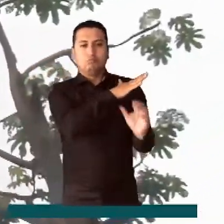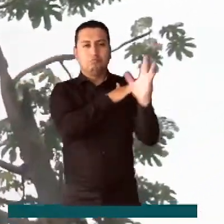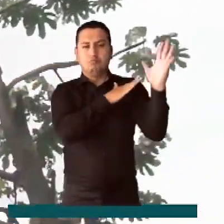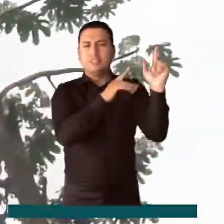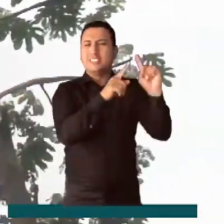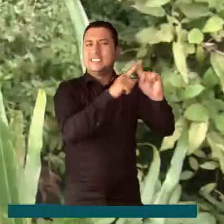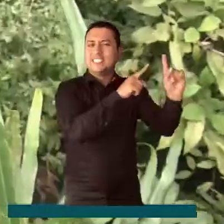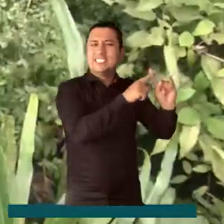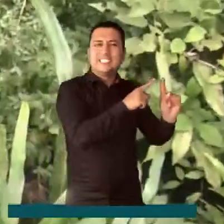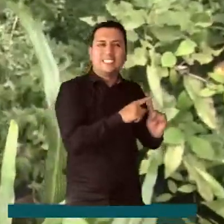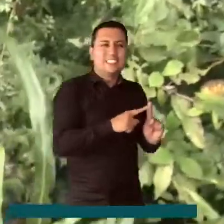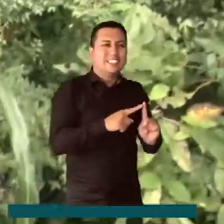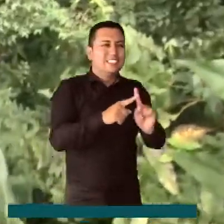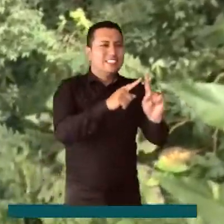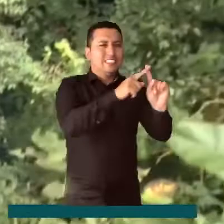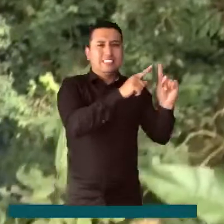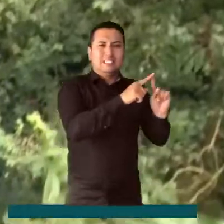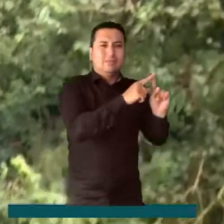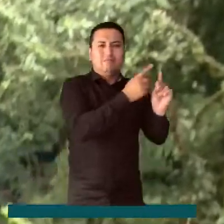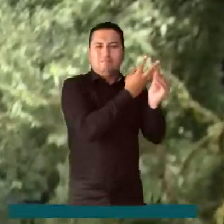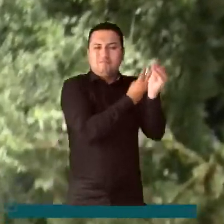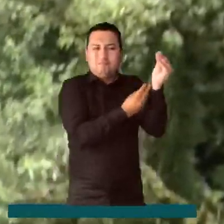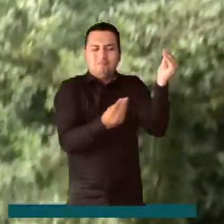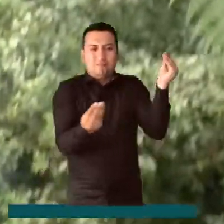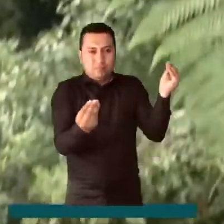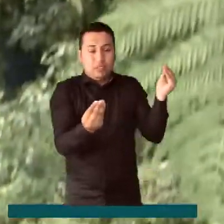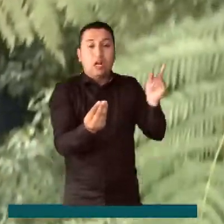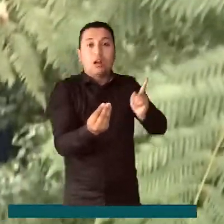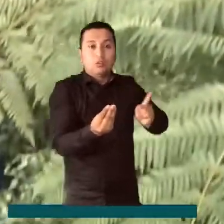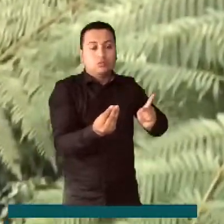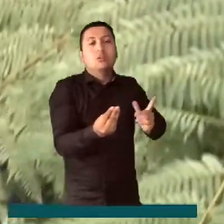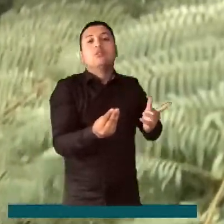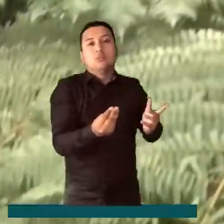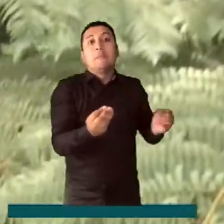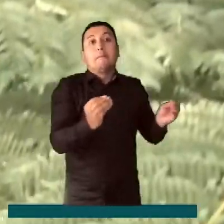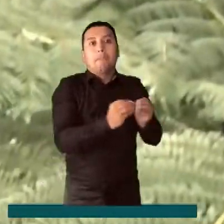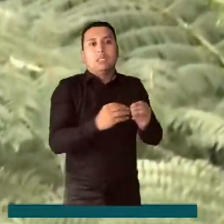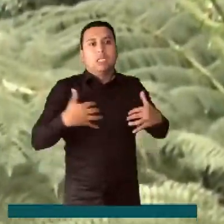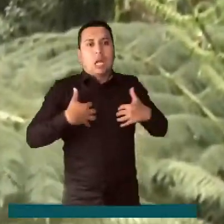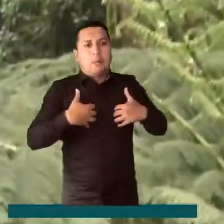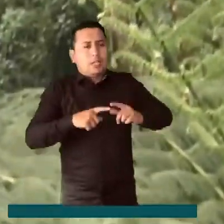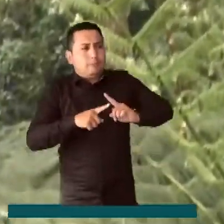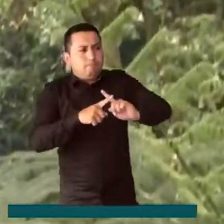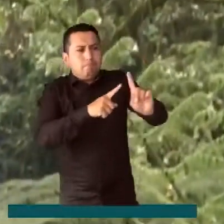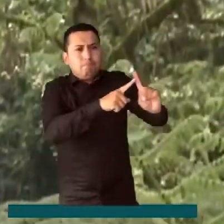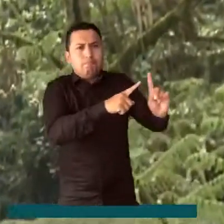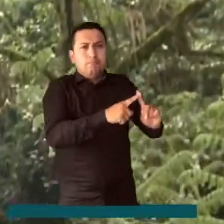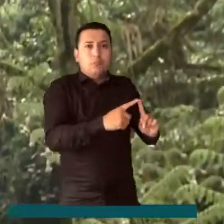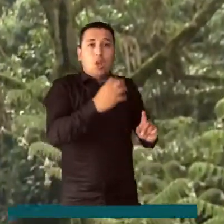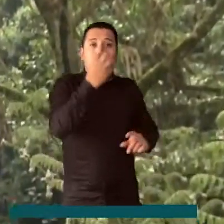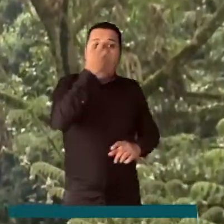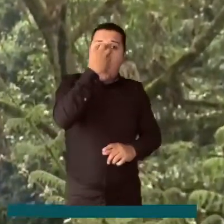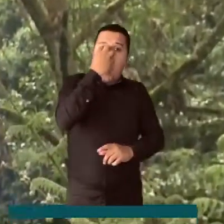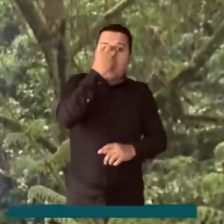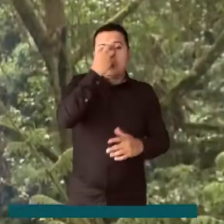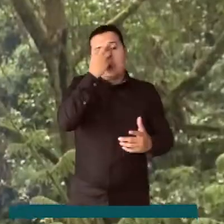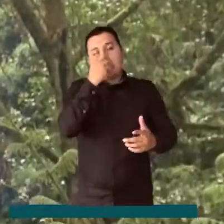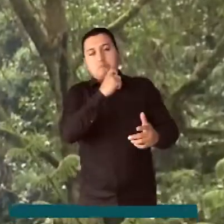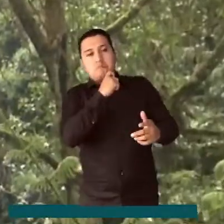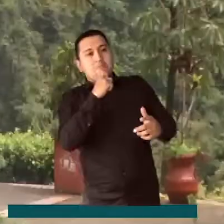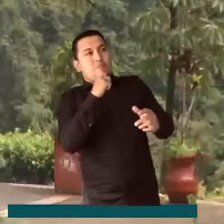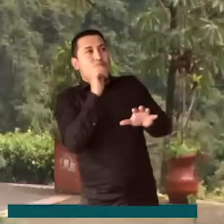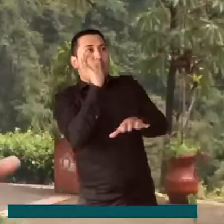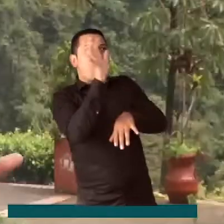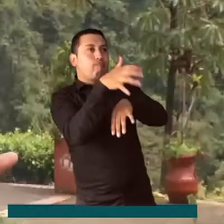cafeteros, enredaderas, entre otros árboles, así como múltiples especies de animales, como osos perezosos y chigüiros.